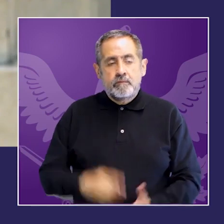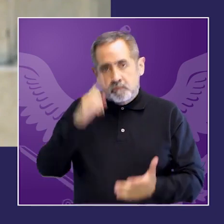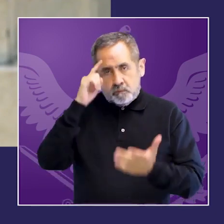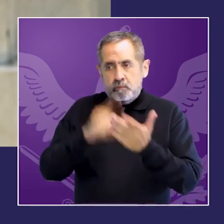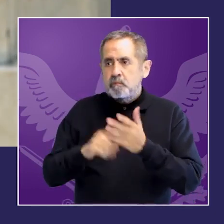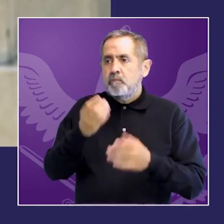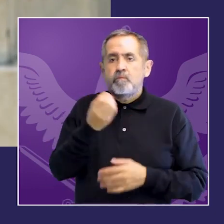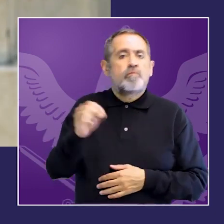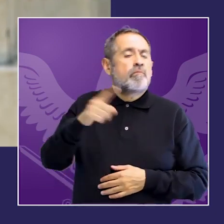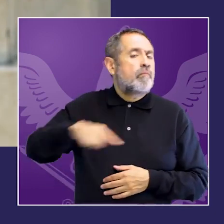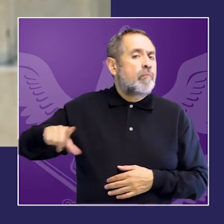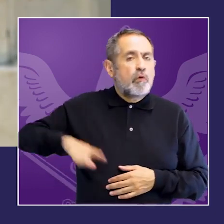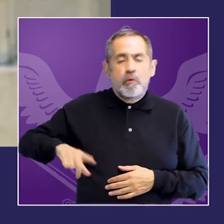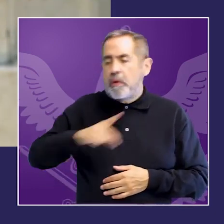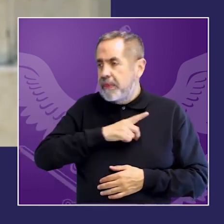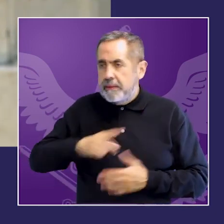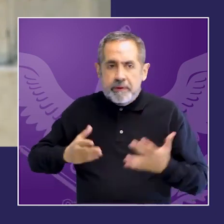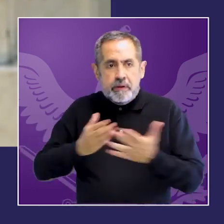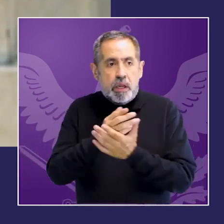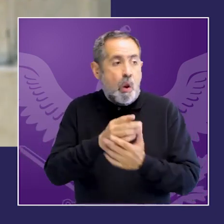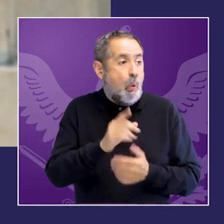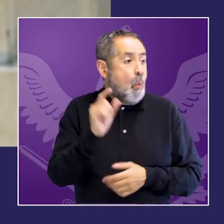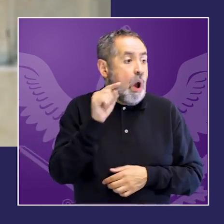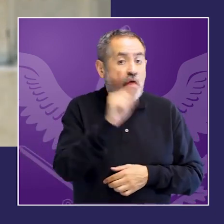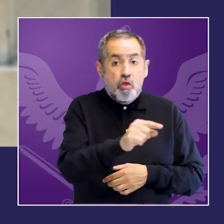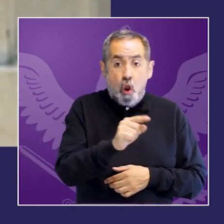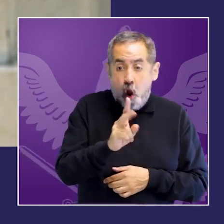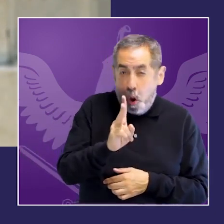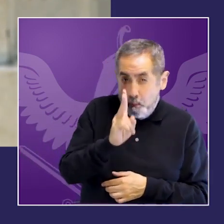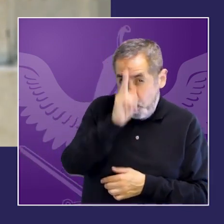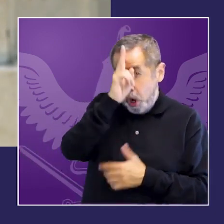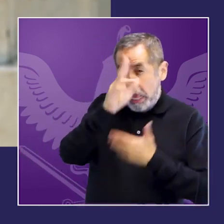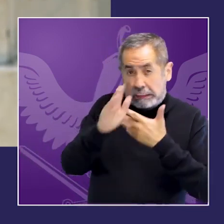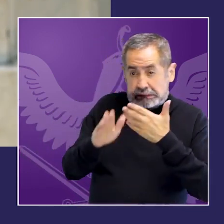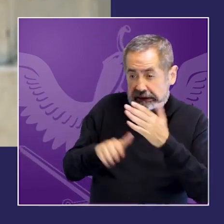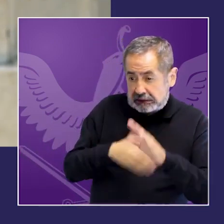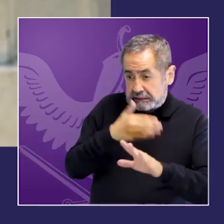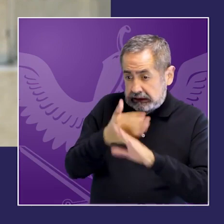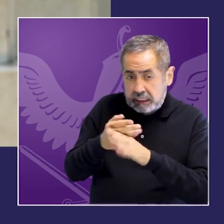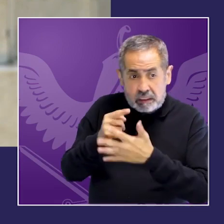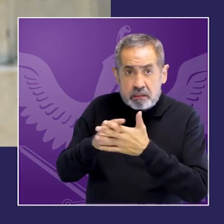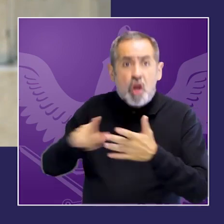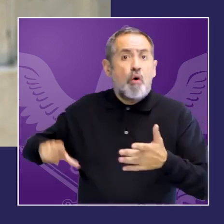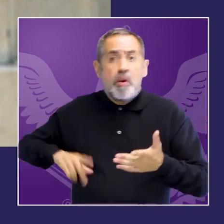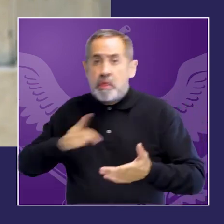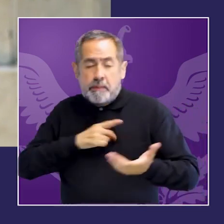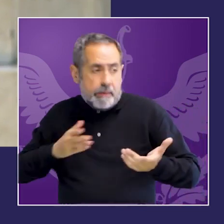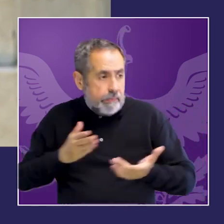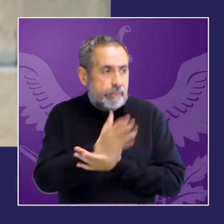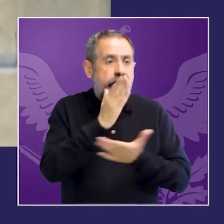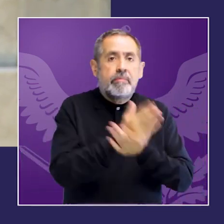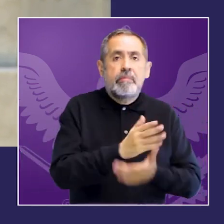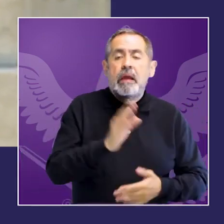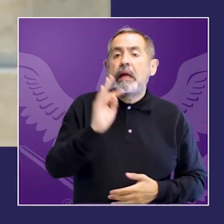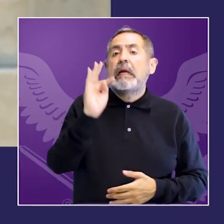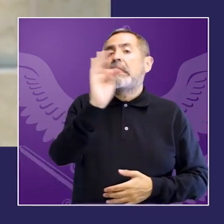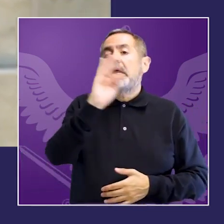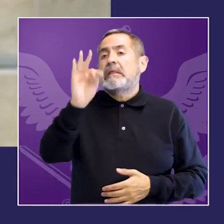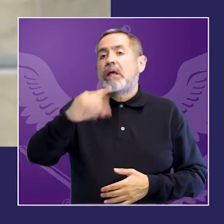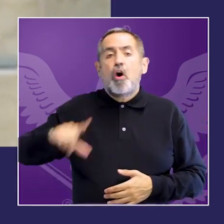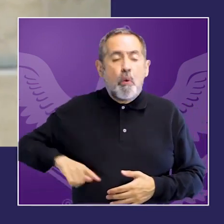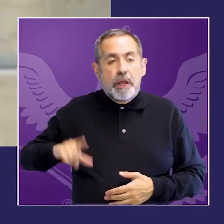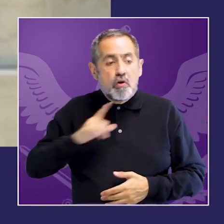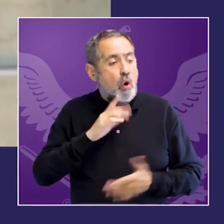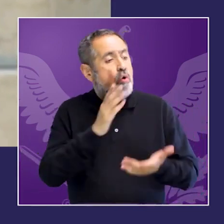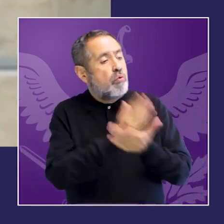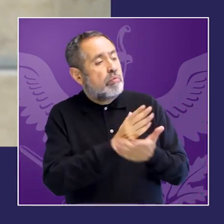yo creo que el Estado tiene la obligación de intervenir frente a las primeras manifestaciones de una manera integral creo que si la única